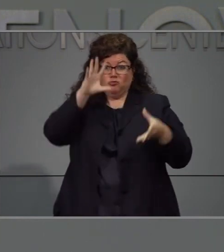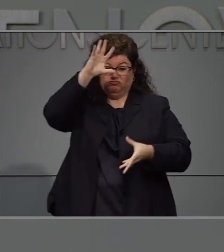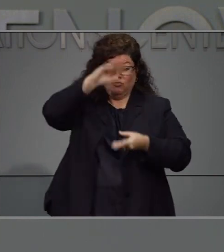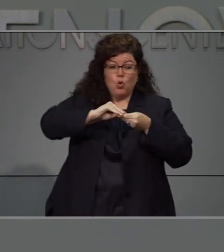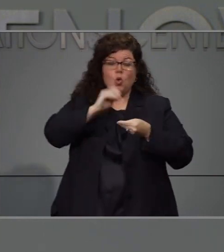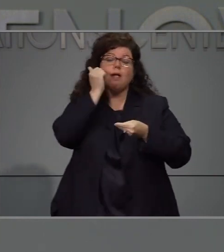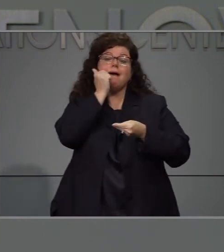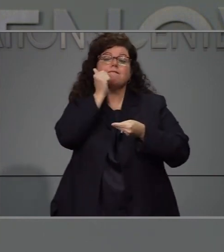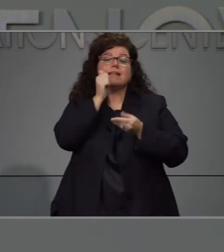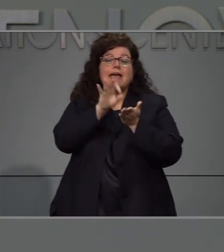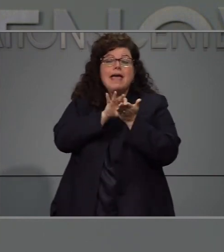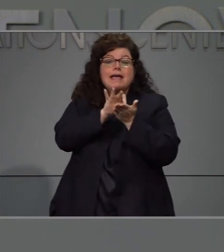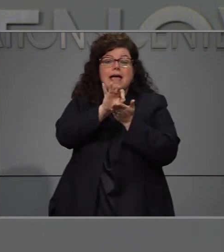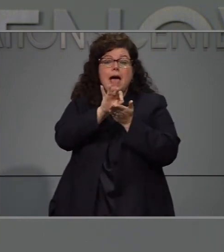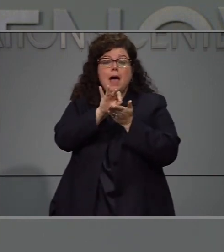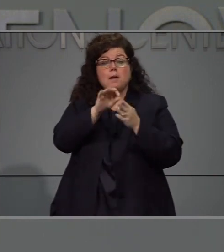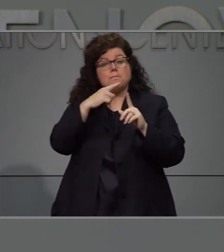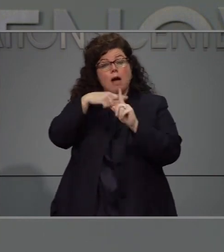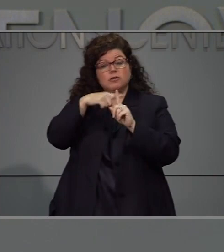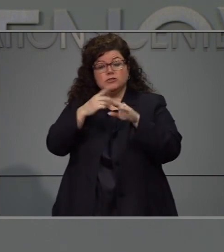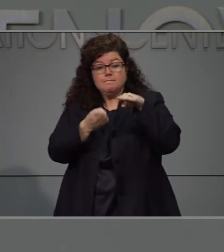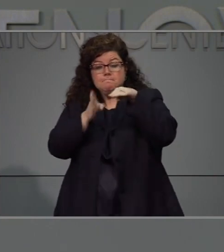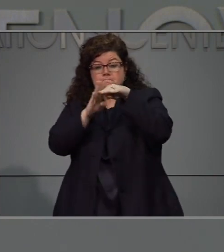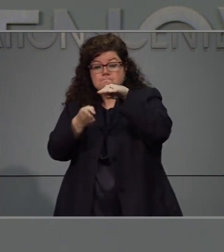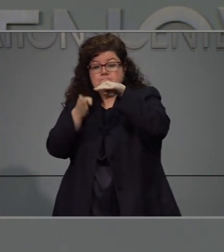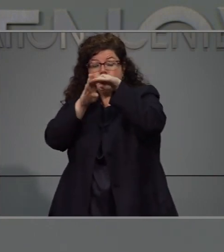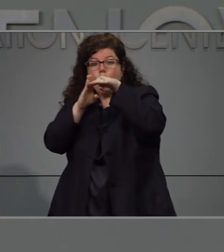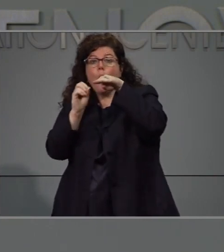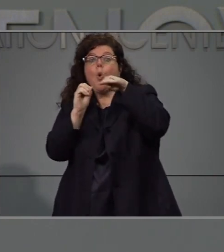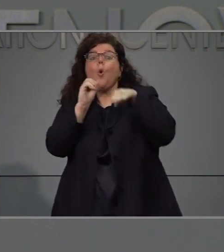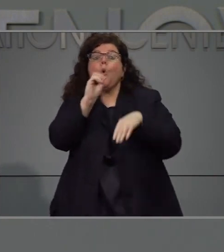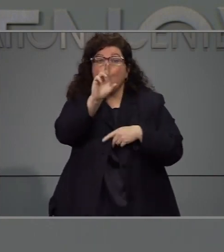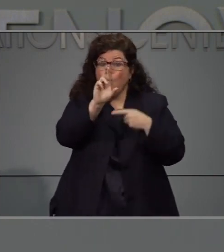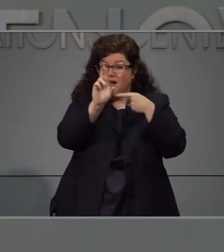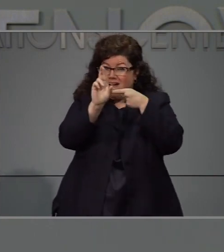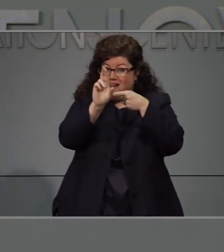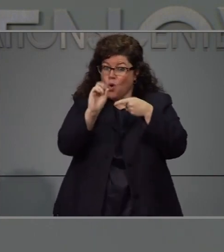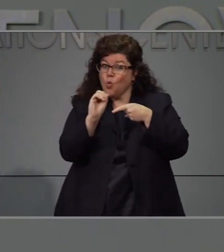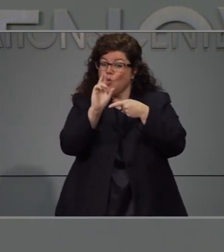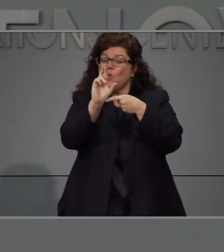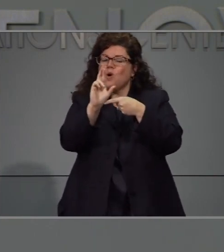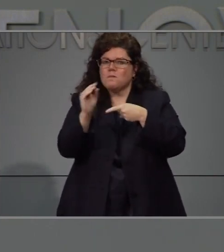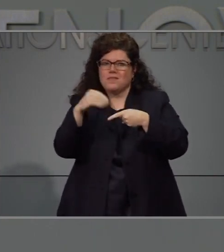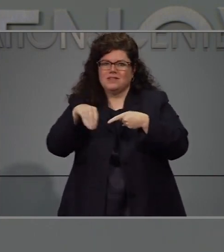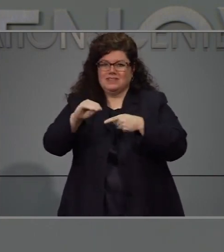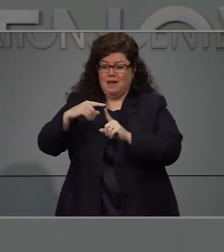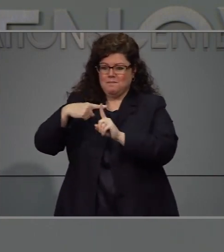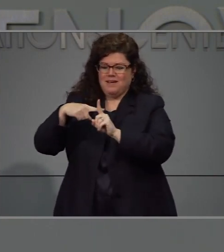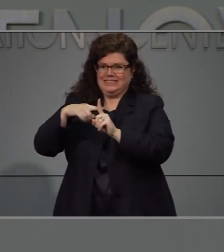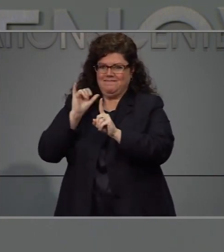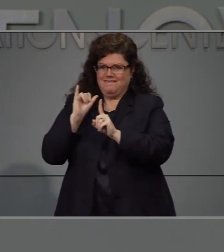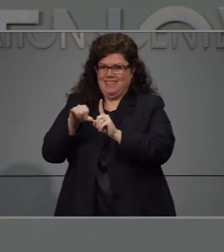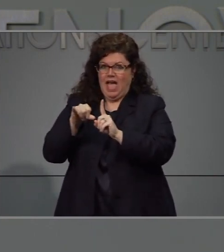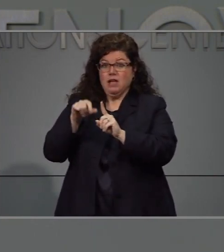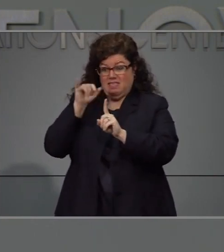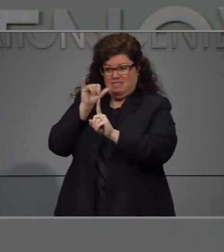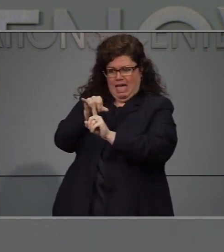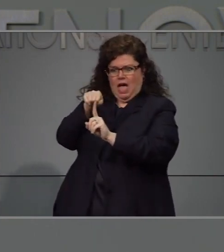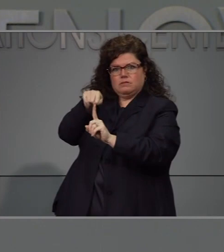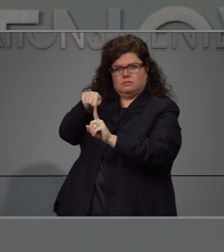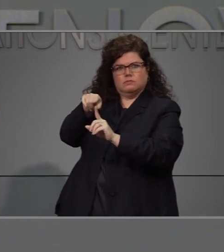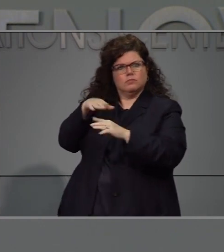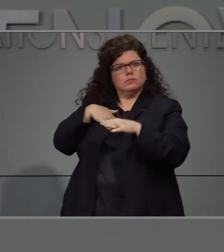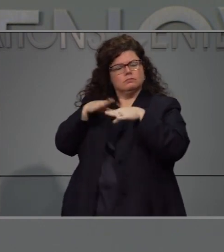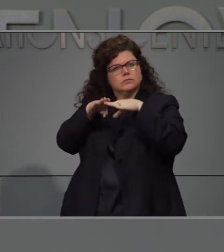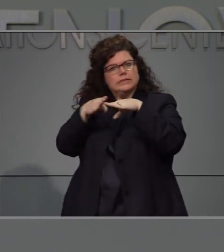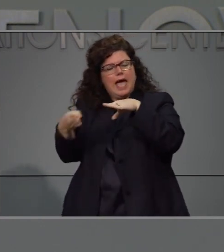reducción en el número de casos día tras día o bien en el porcentaje de casos positivos de todas el total de pruebas que